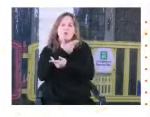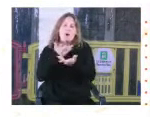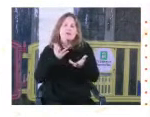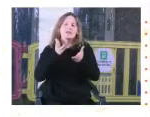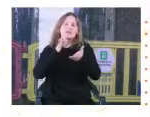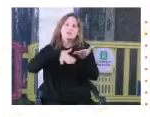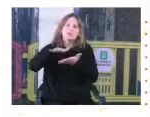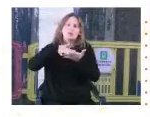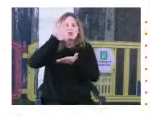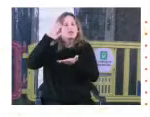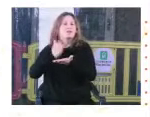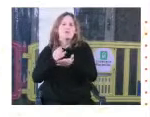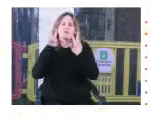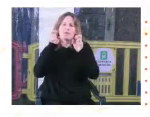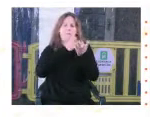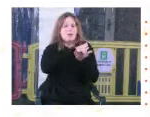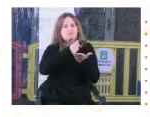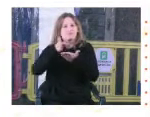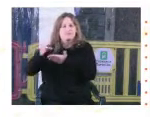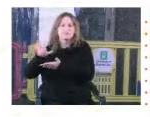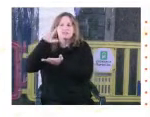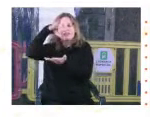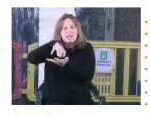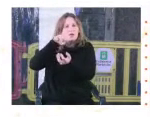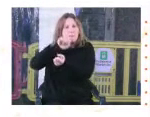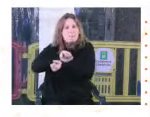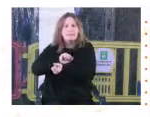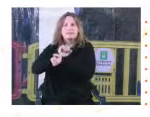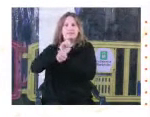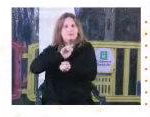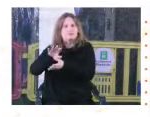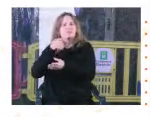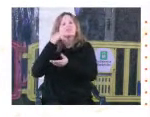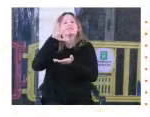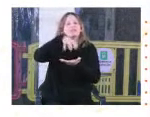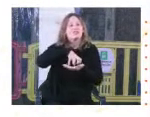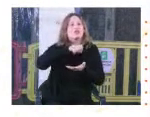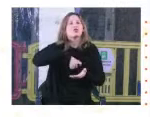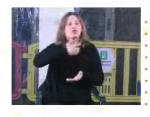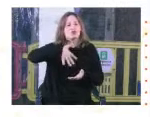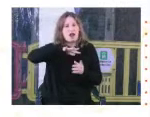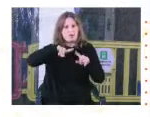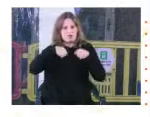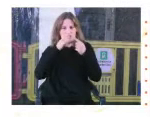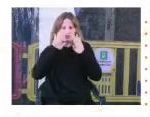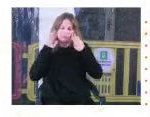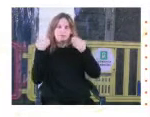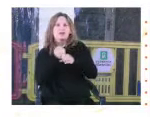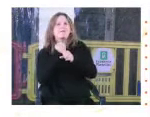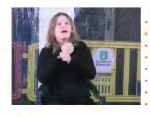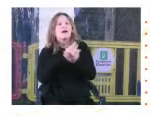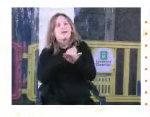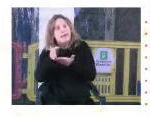tiene diferentes ejes temáticos que tienen que ver con centros de detención, instituciones, centros sociales. Nosotros en particular trabajamos con el